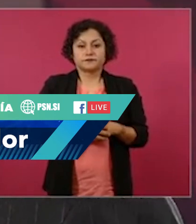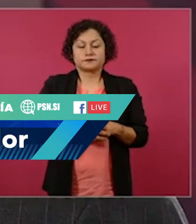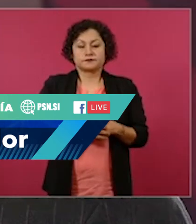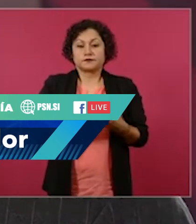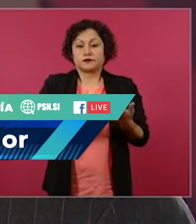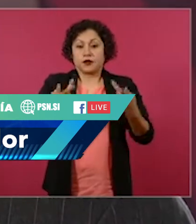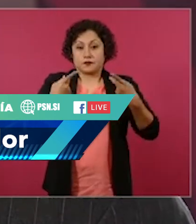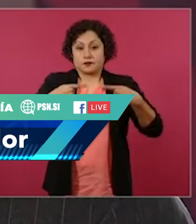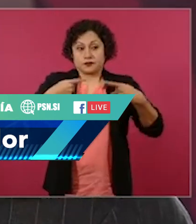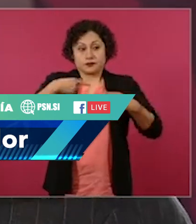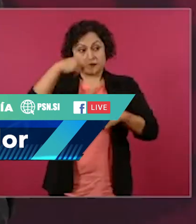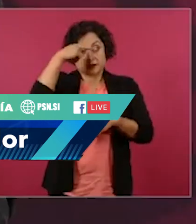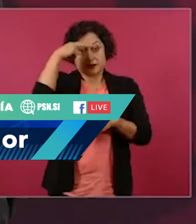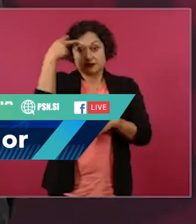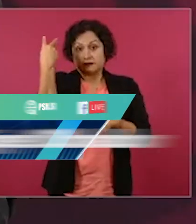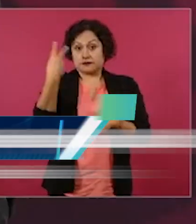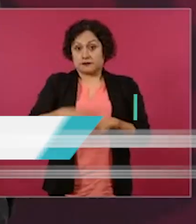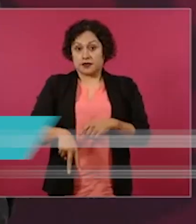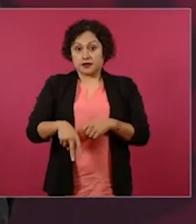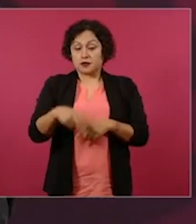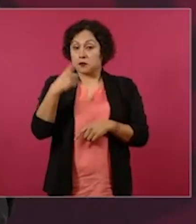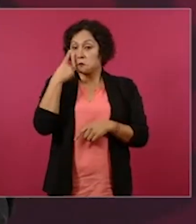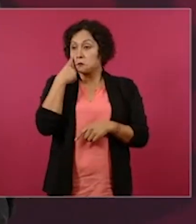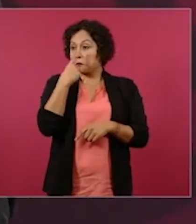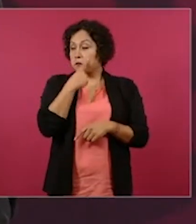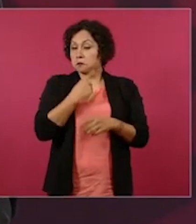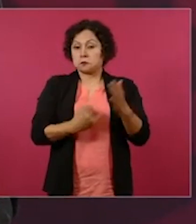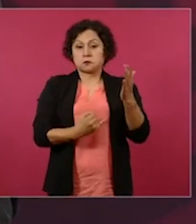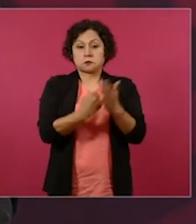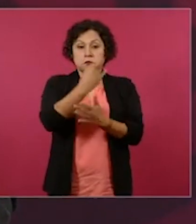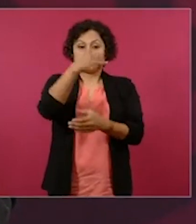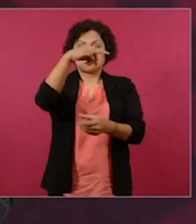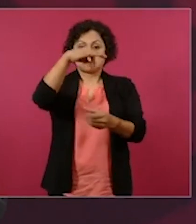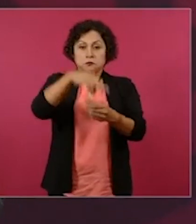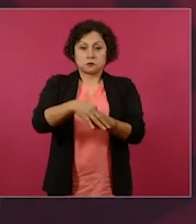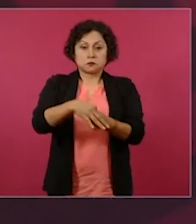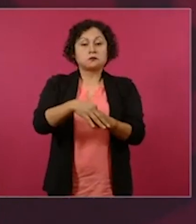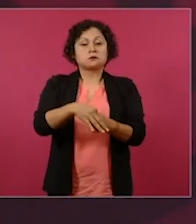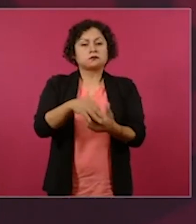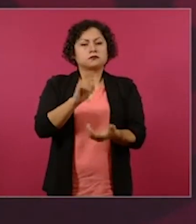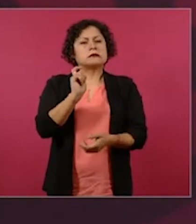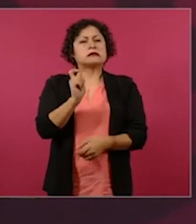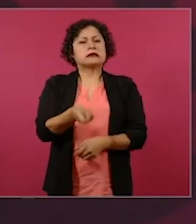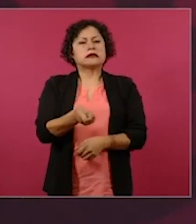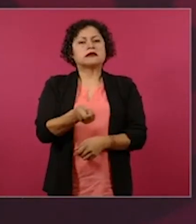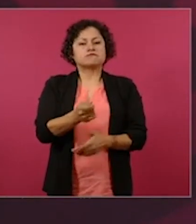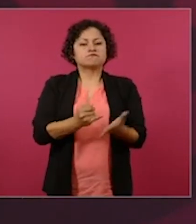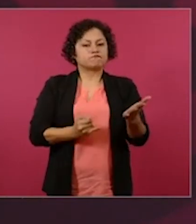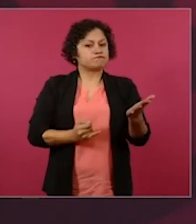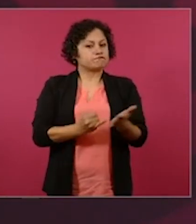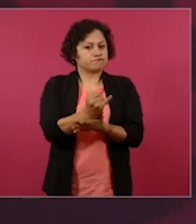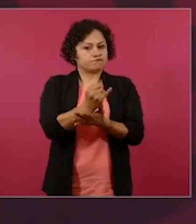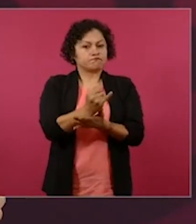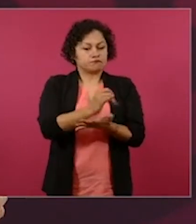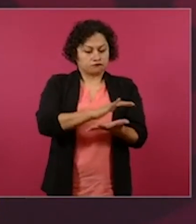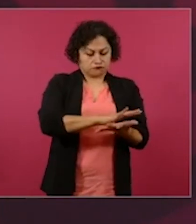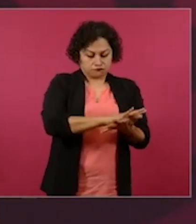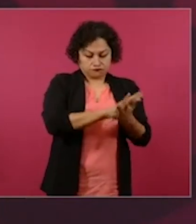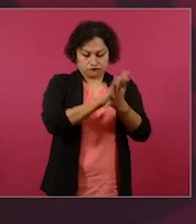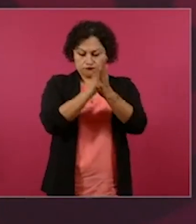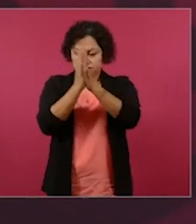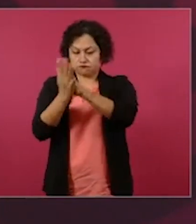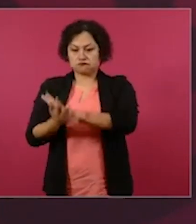por la transformación, por continuar con la transformación.